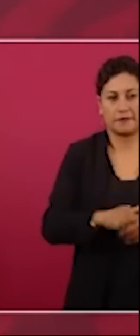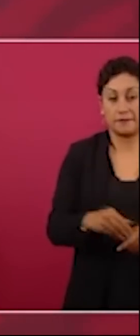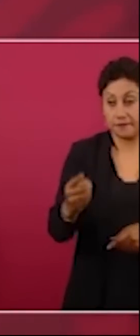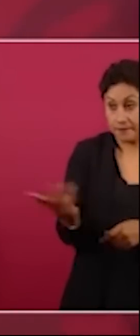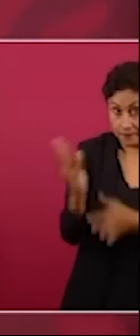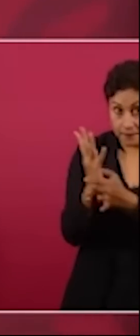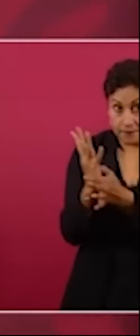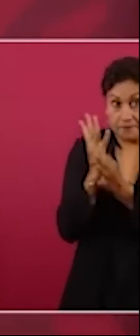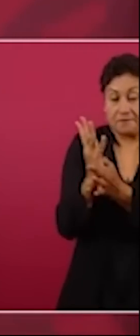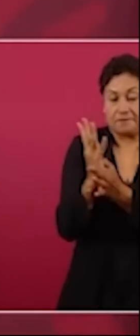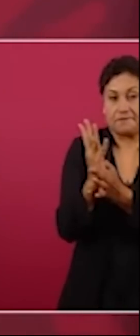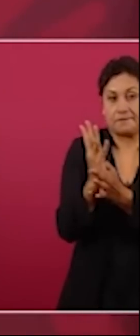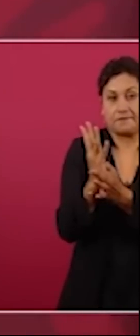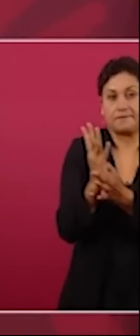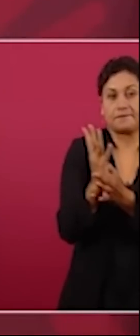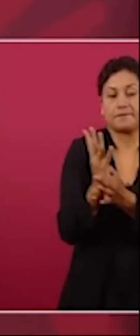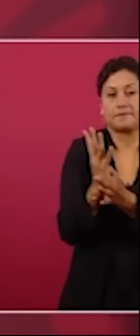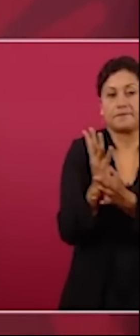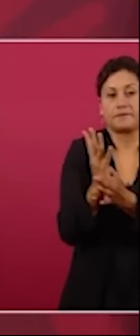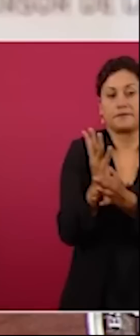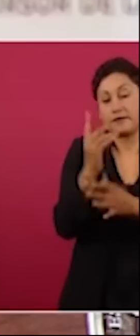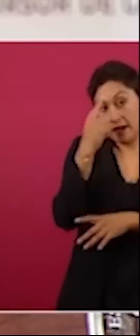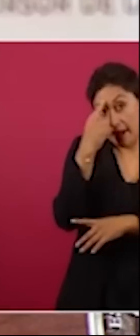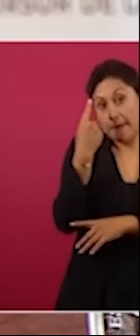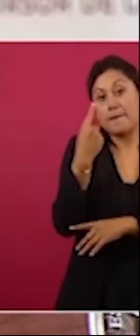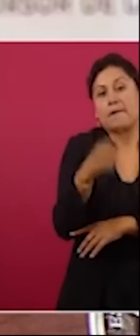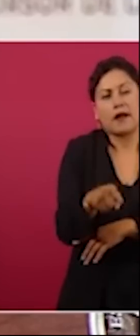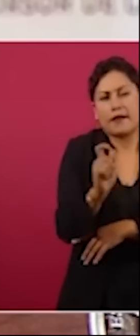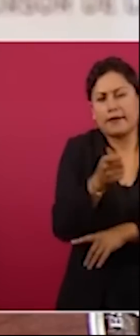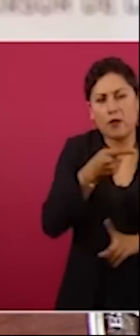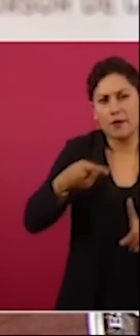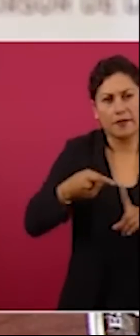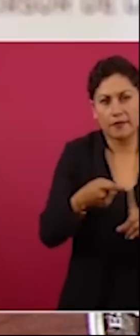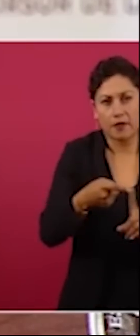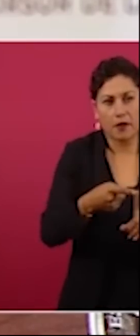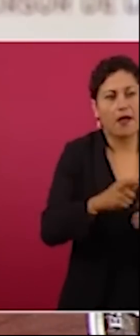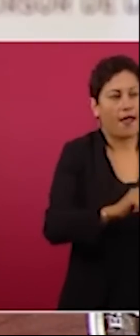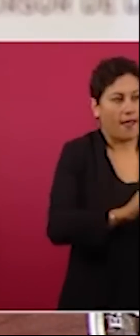eufemística para dar paso a la privatización y al saqueo